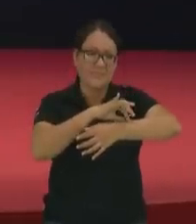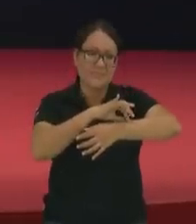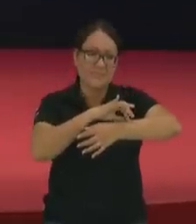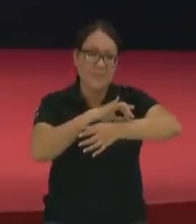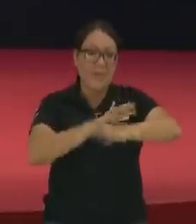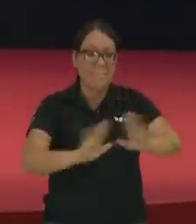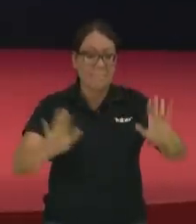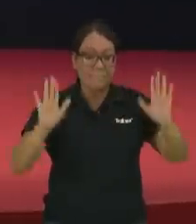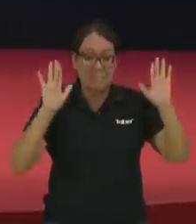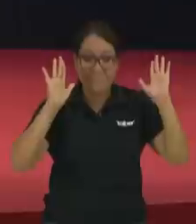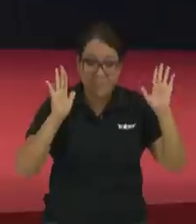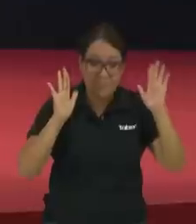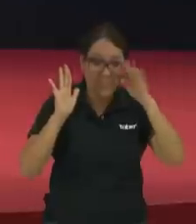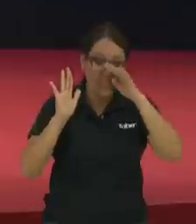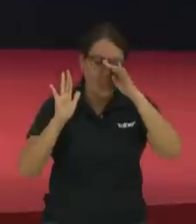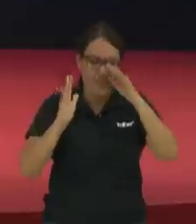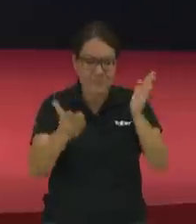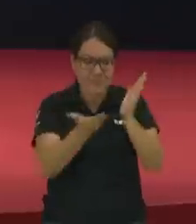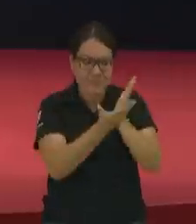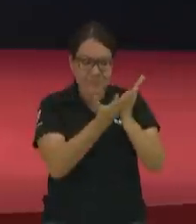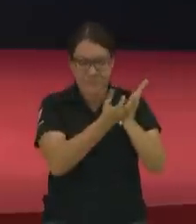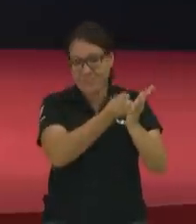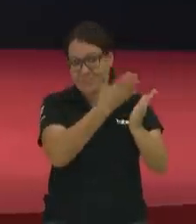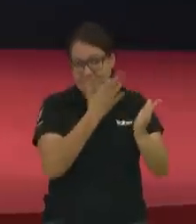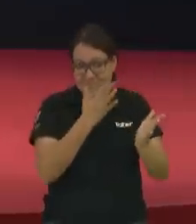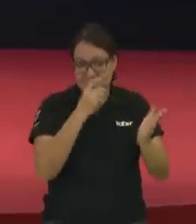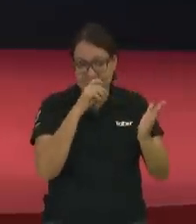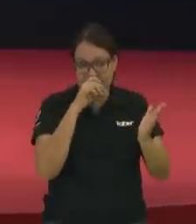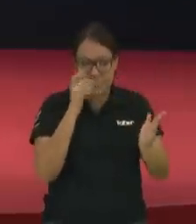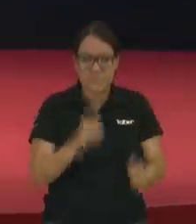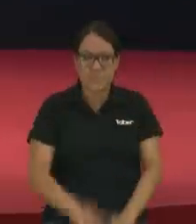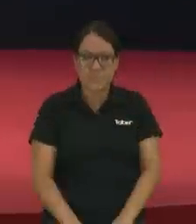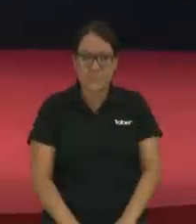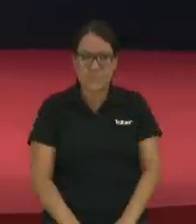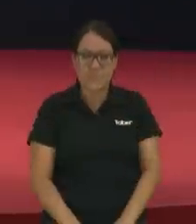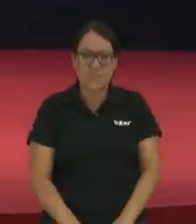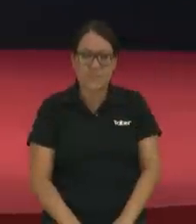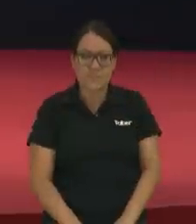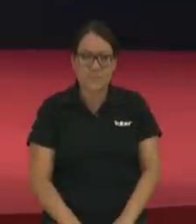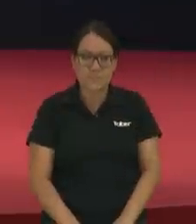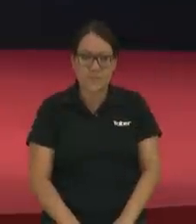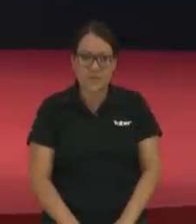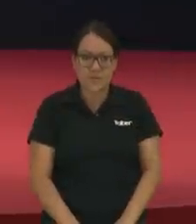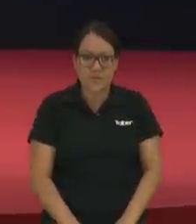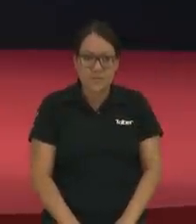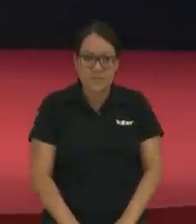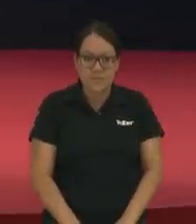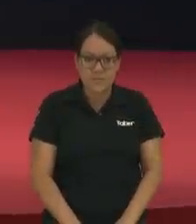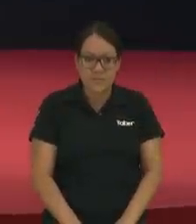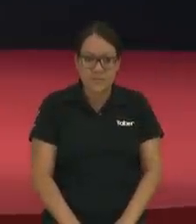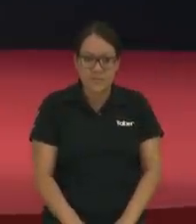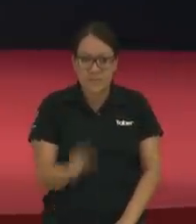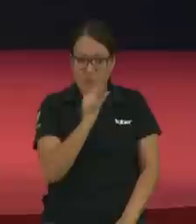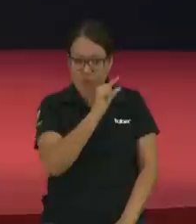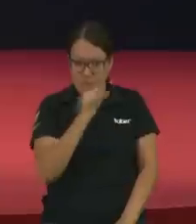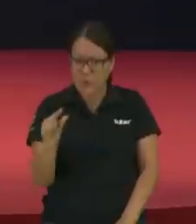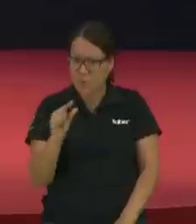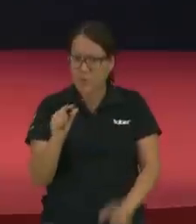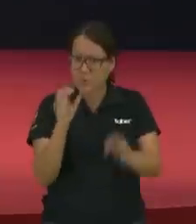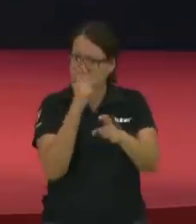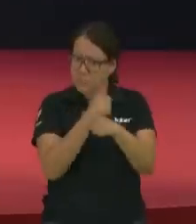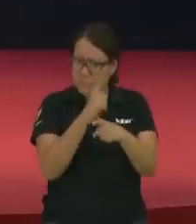Pero cuando instruyes al niño en su camino y aun cuando fuera viejo no se aparta de él, vas a entender que mejor es el buen hombre que la mucha riqueza.